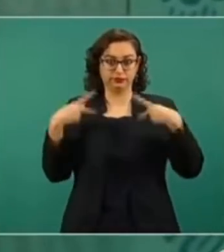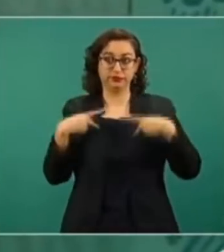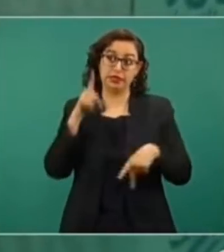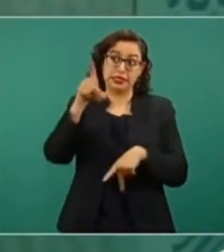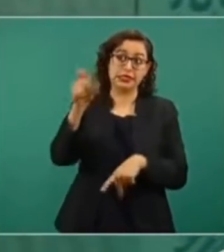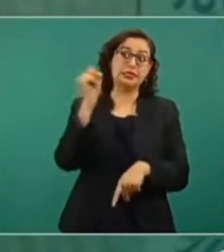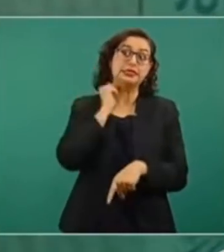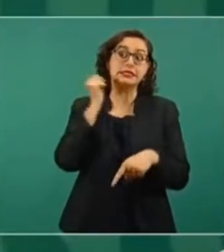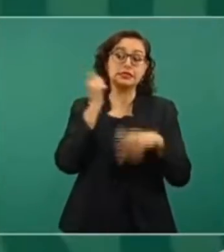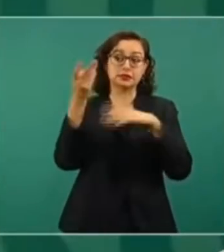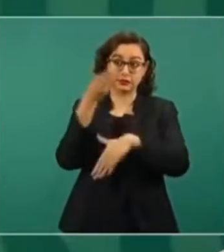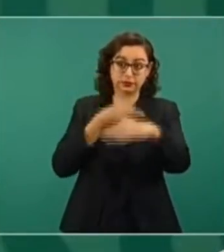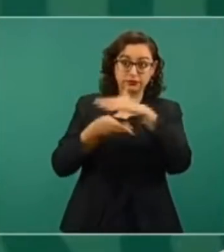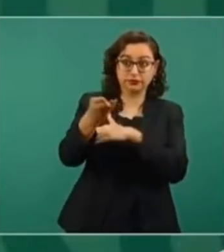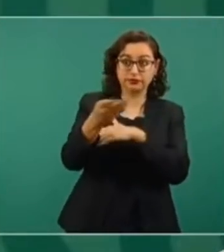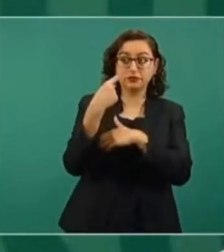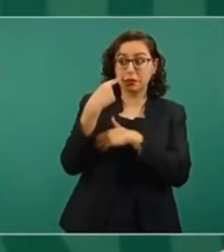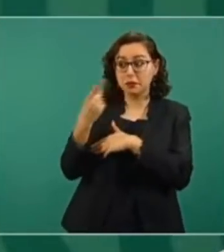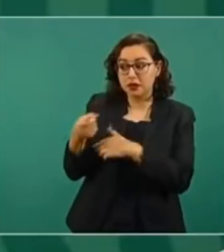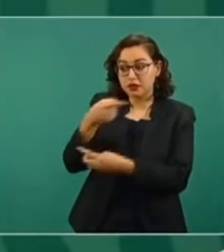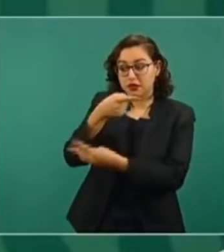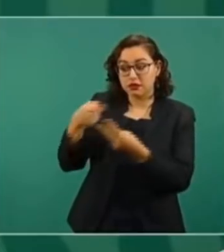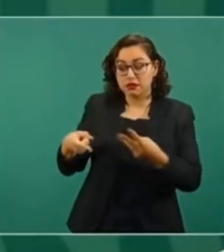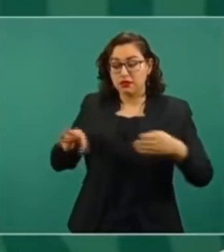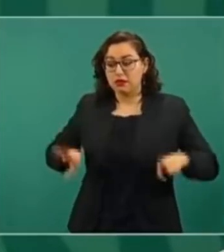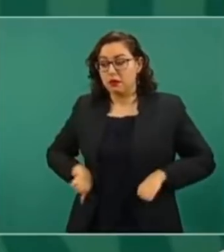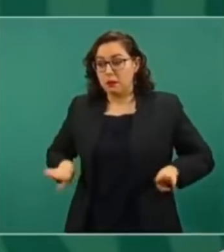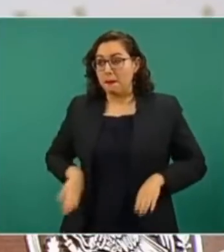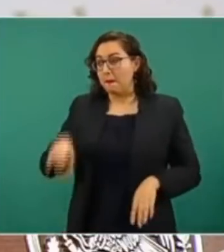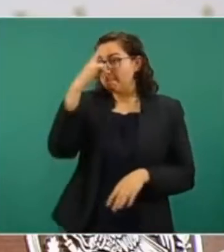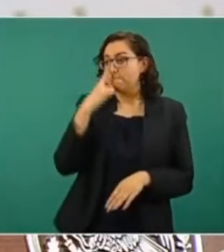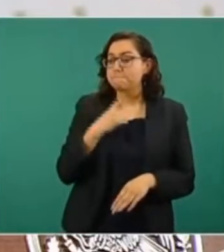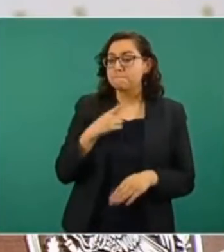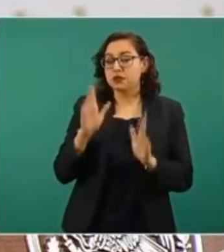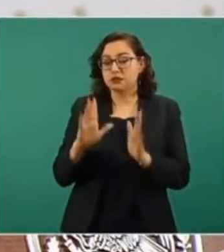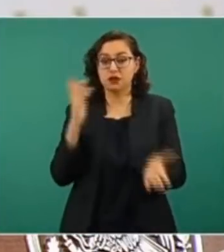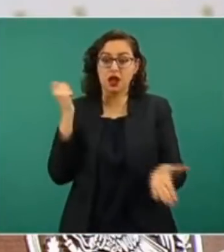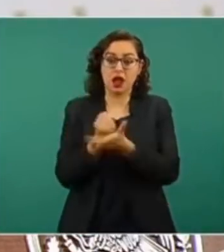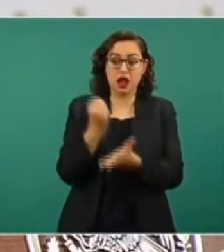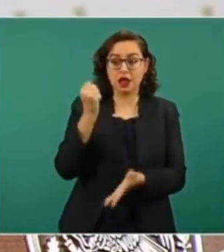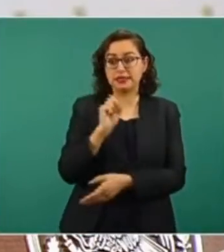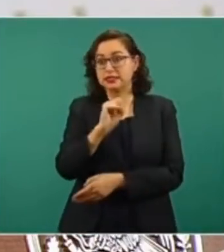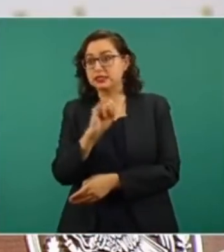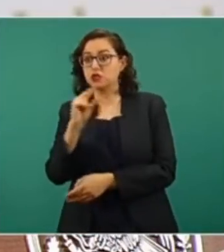¿Para qué el Senado elija